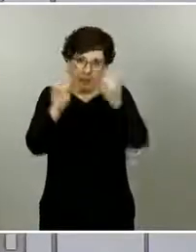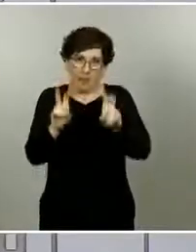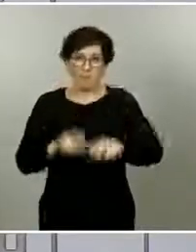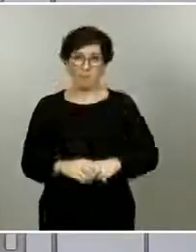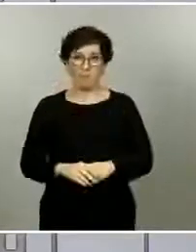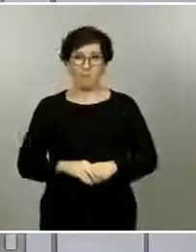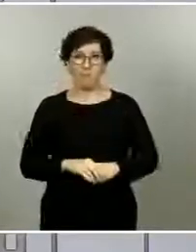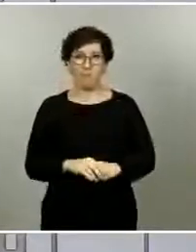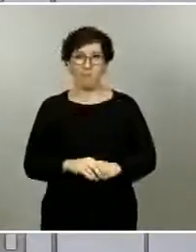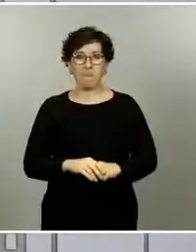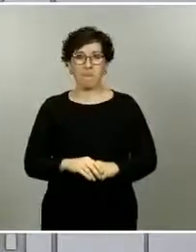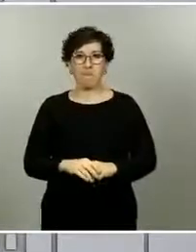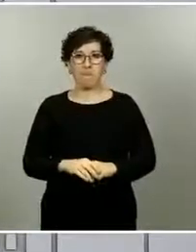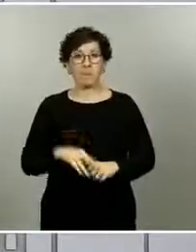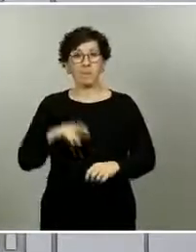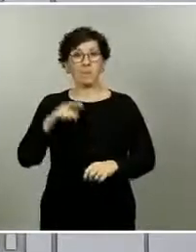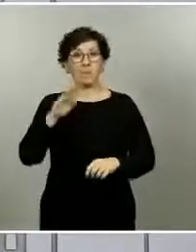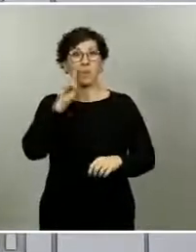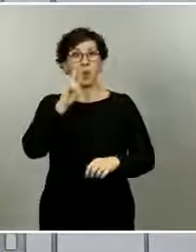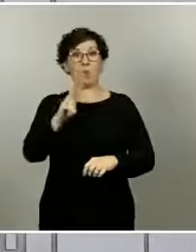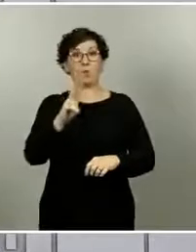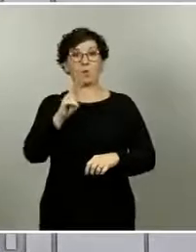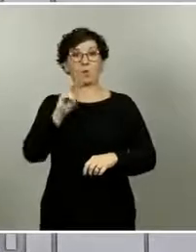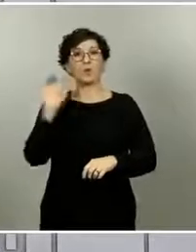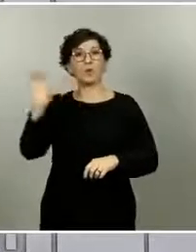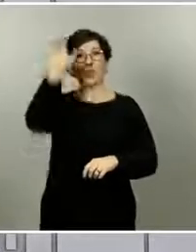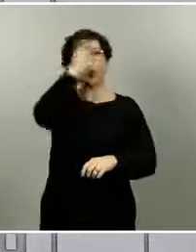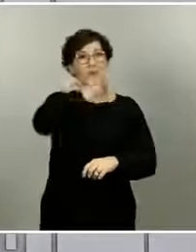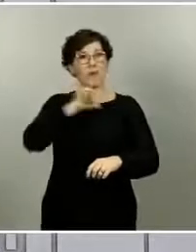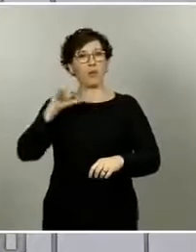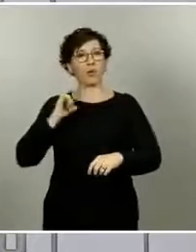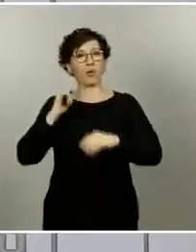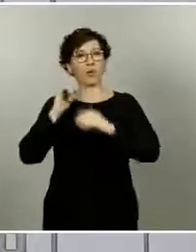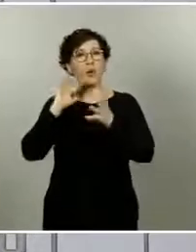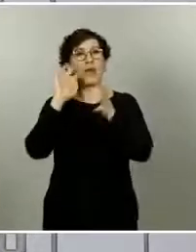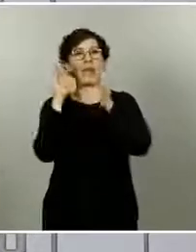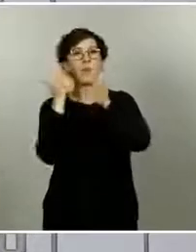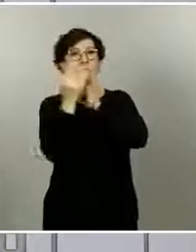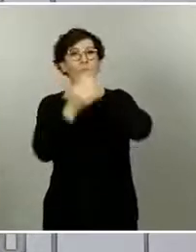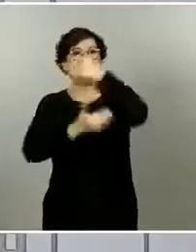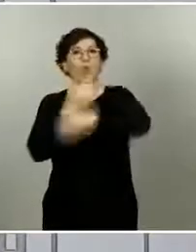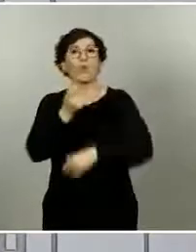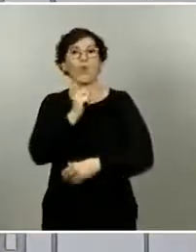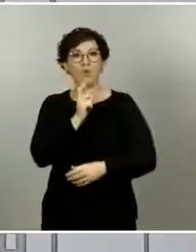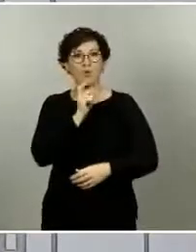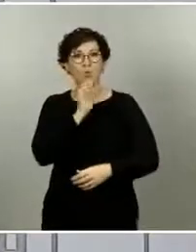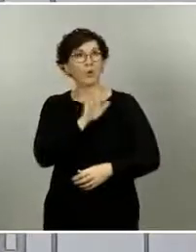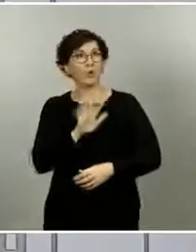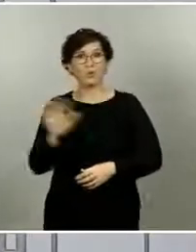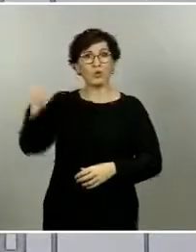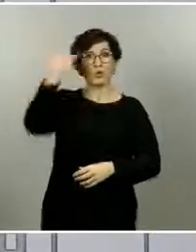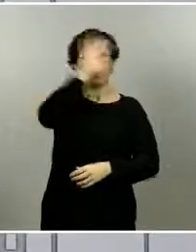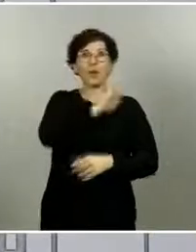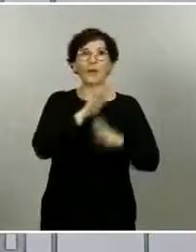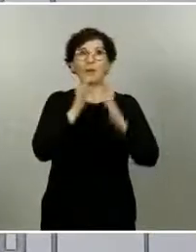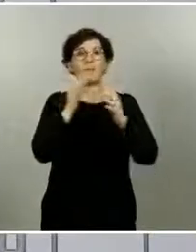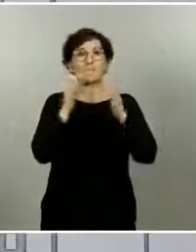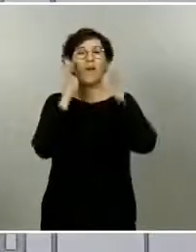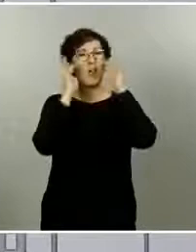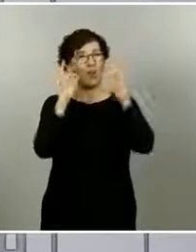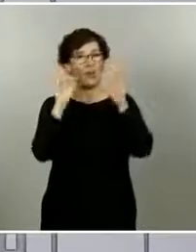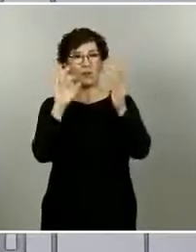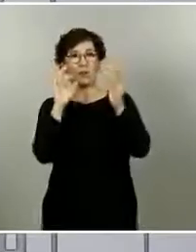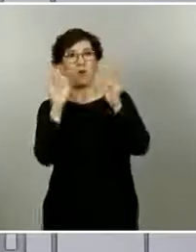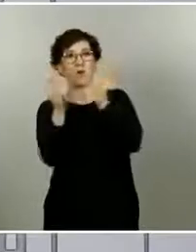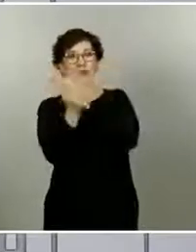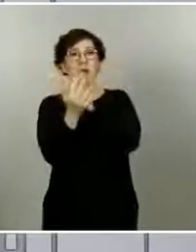Porque, de hecho, cuando observamos la evolución por comunidad autónoma, prácticamente todas muestran una evolución muy coherente, algún pequeño